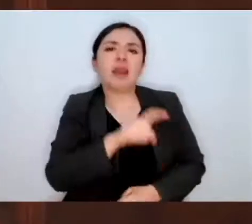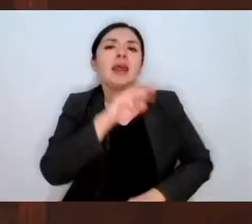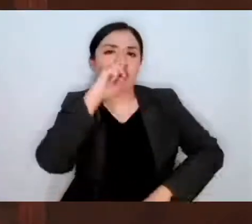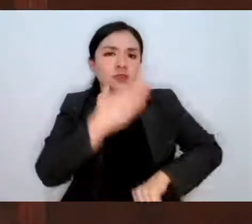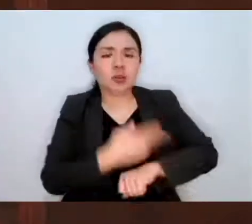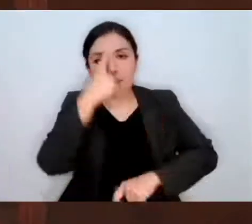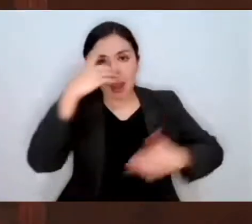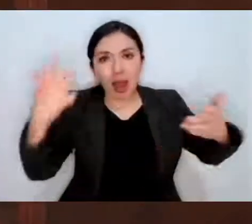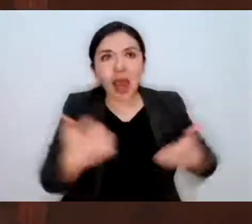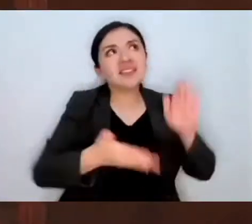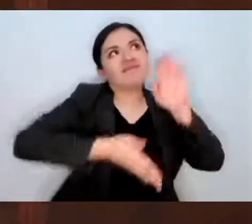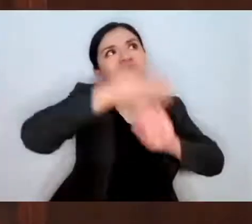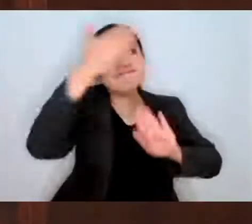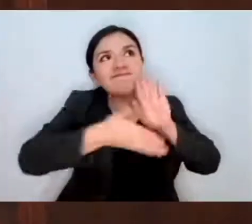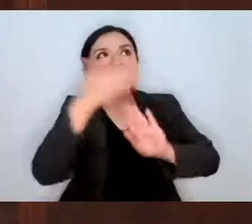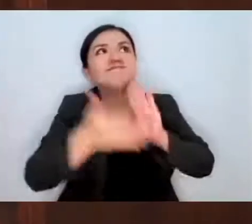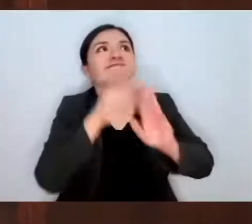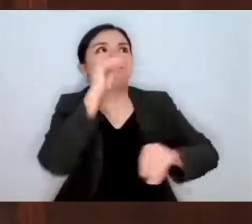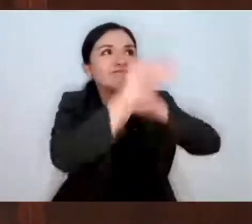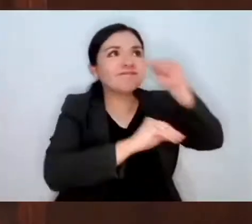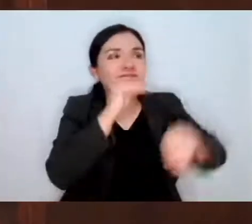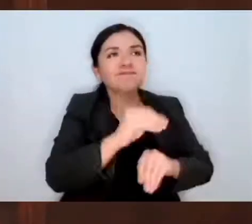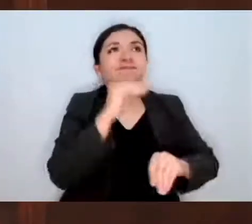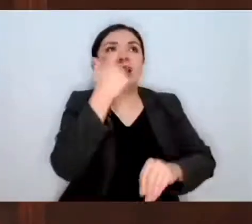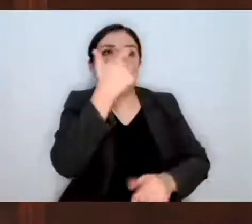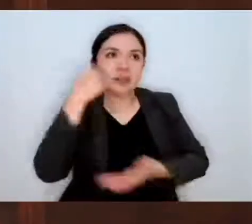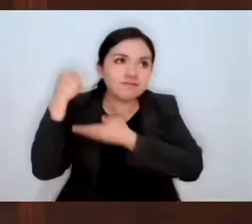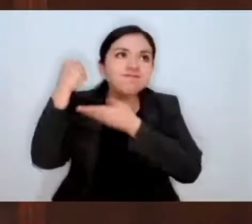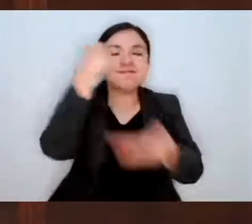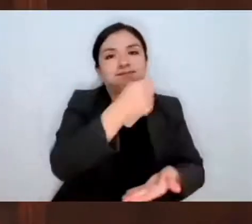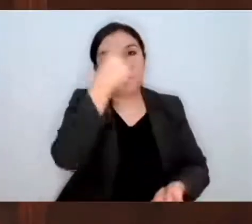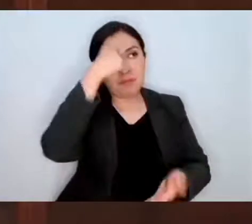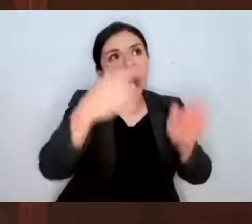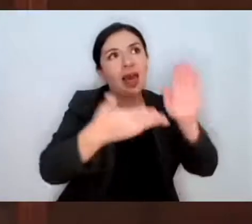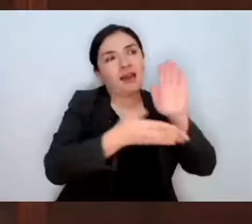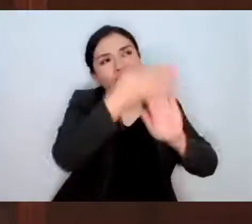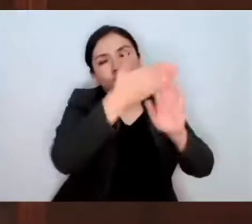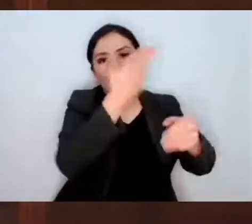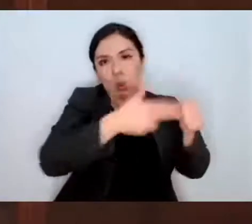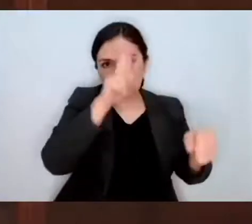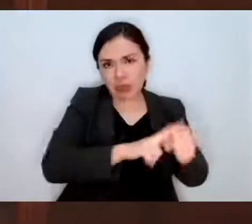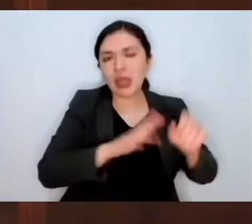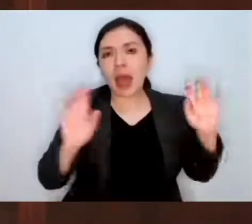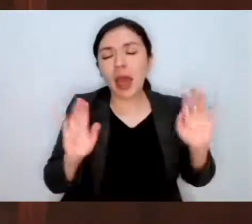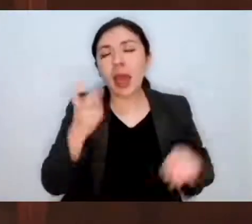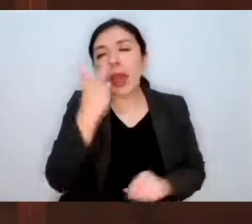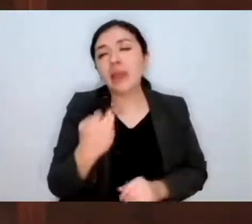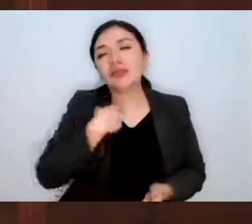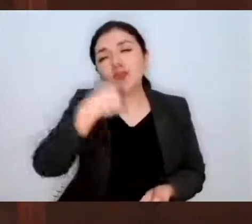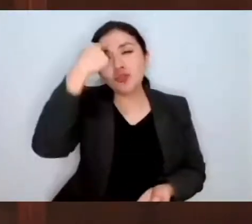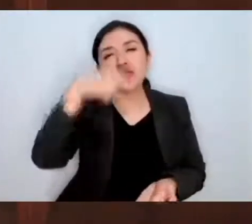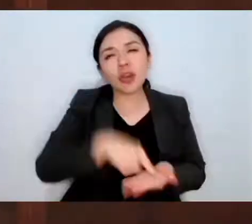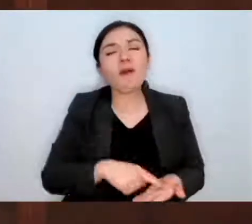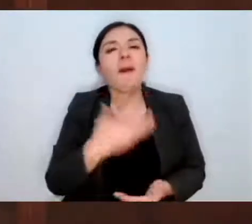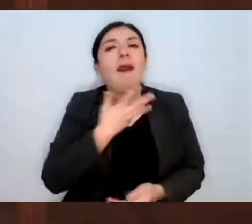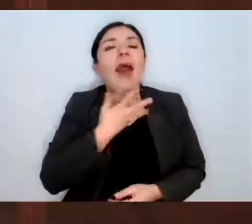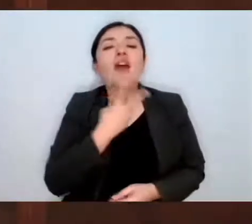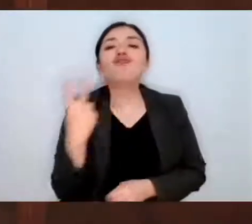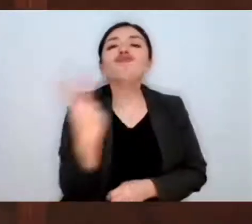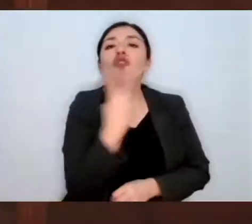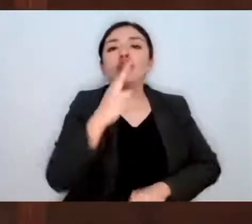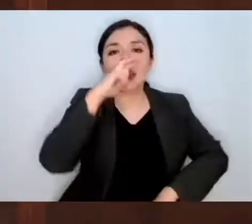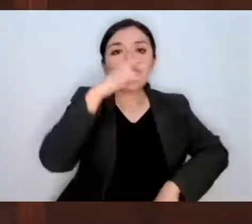infraestructura y de una inversión a estos hospitales. Entonces, yo lo que creo que es, hay una corresponsabilidad